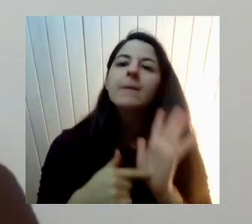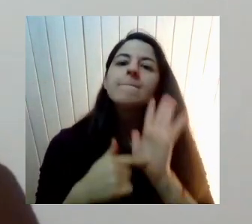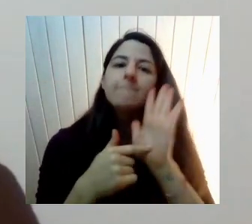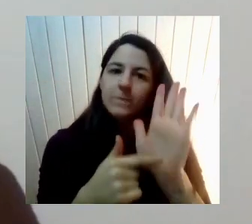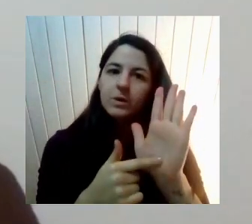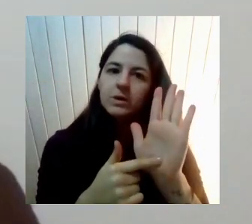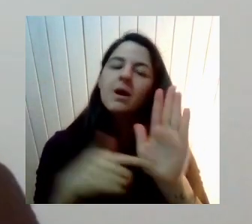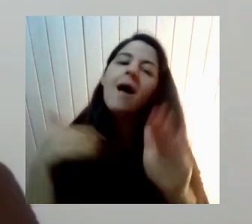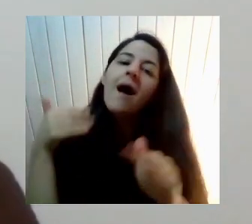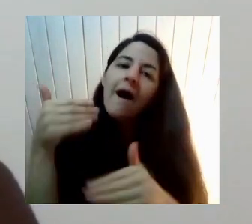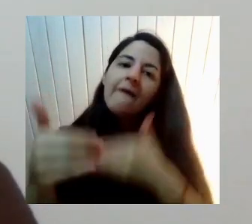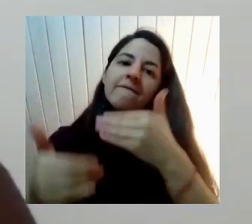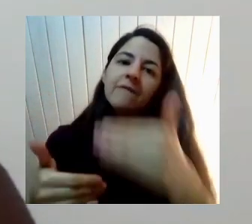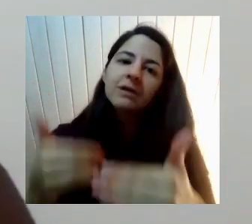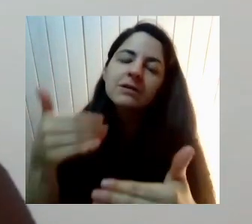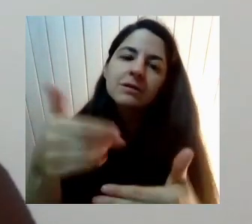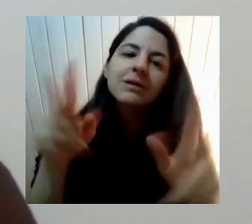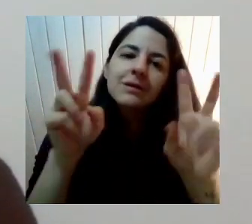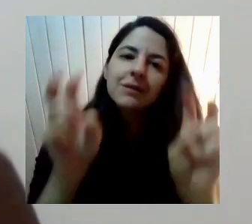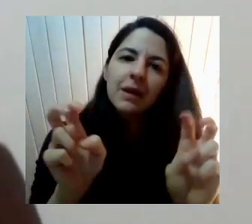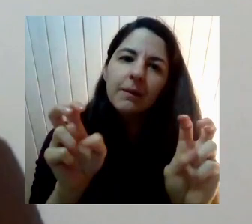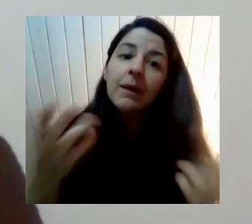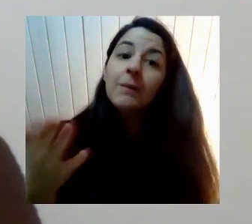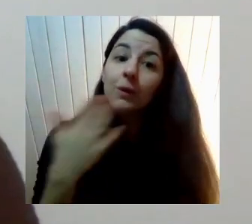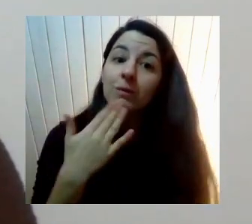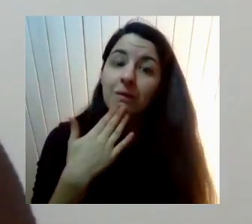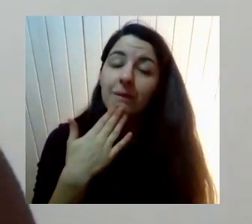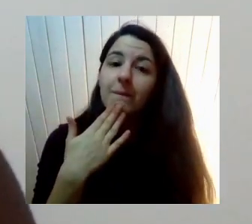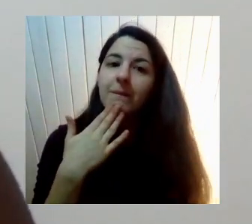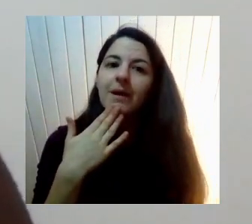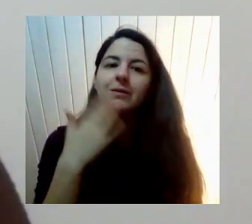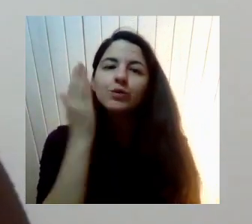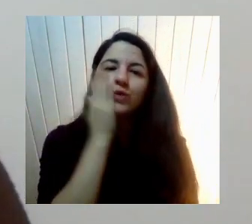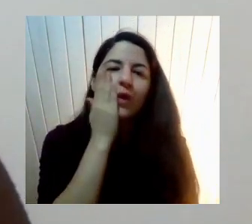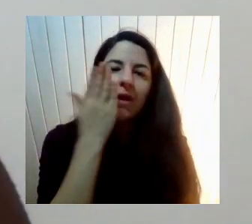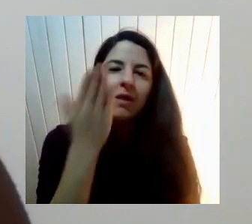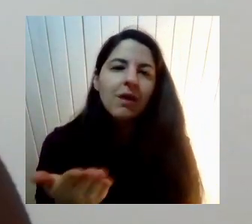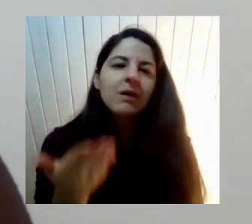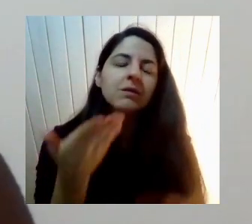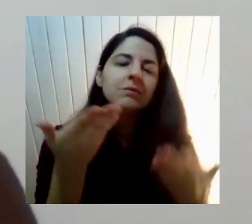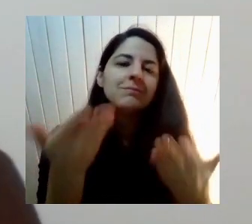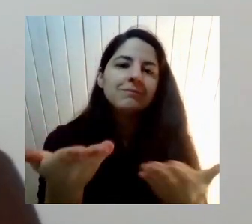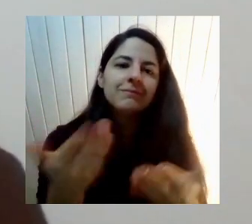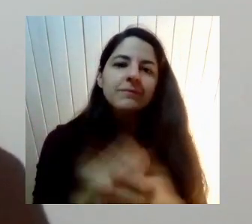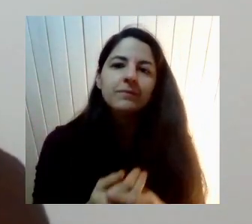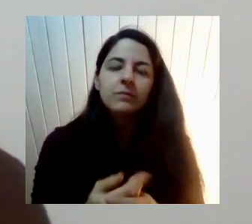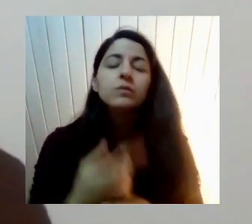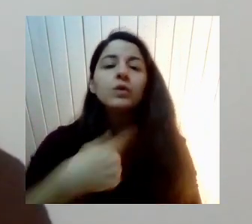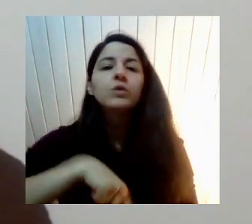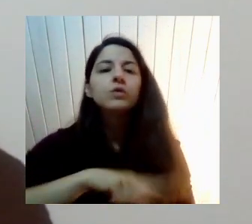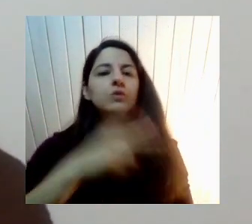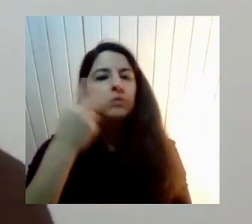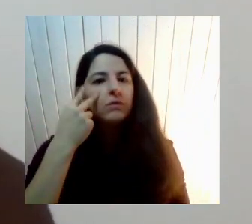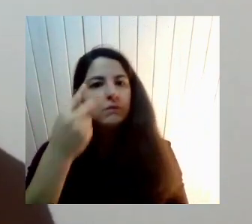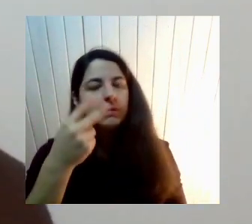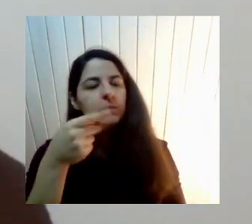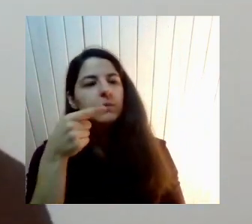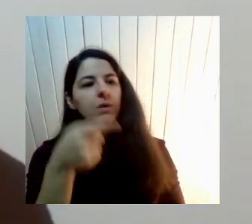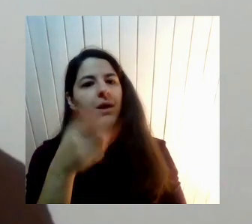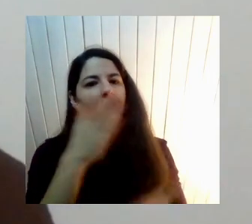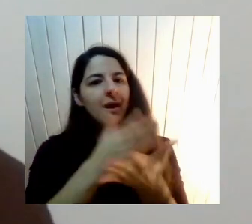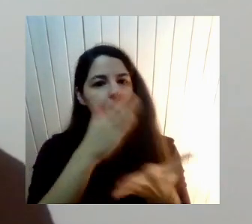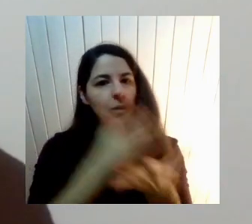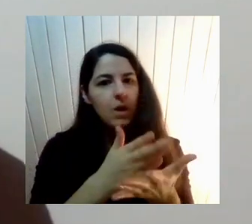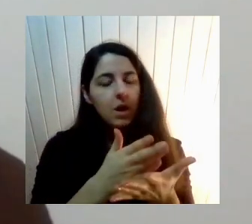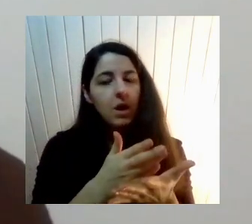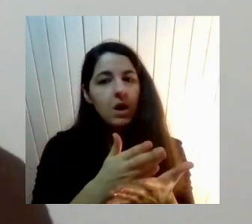En estos temas Pero además Grandes gestos De solidaridad Y yo creo Que lo que no hemos Encontrado en la escuela Aquellos que somos Feministas O